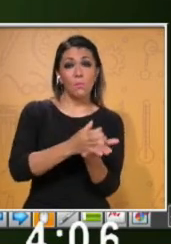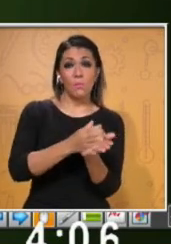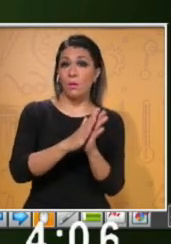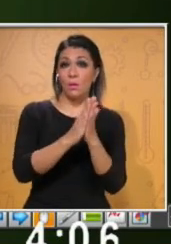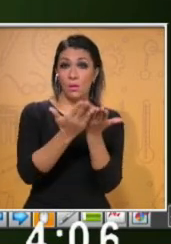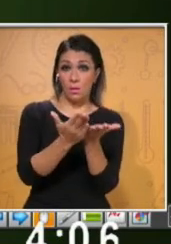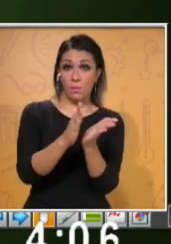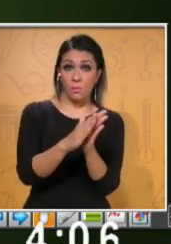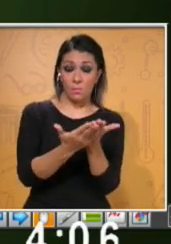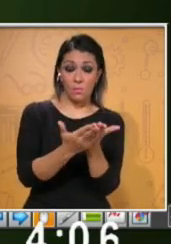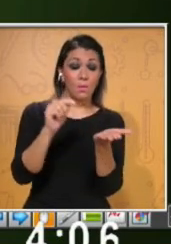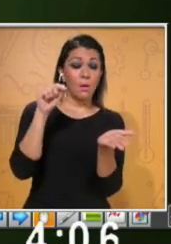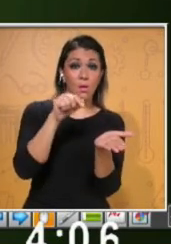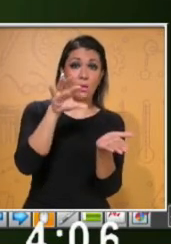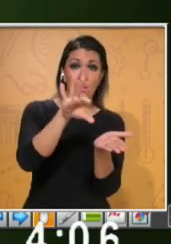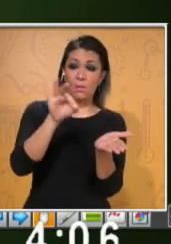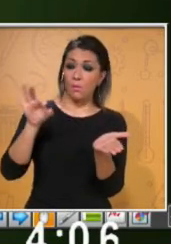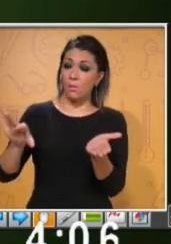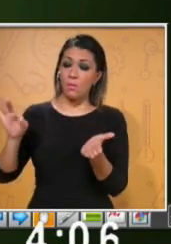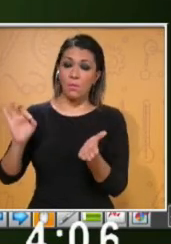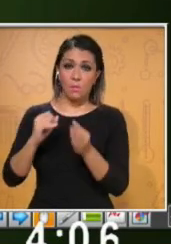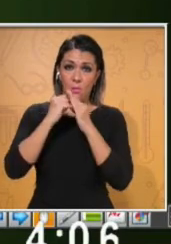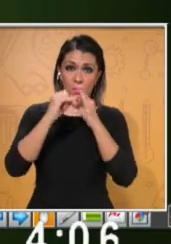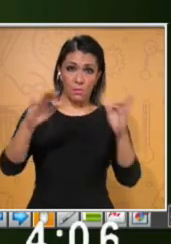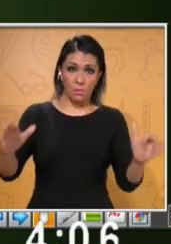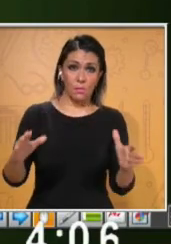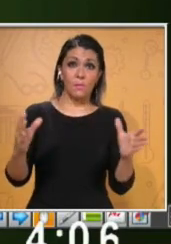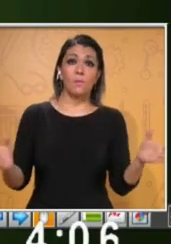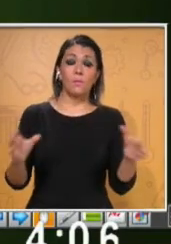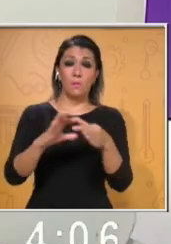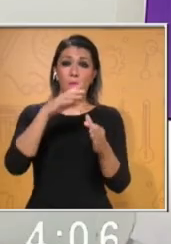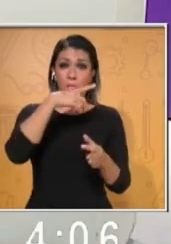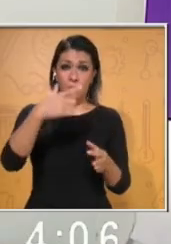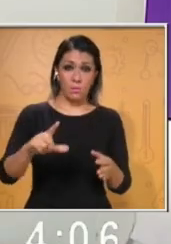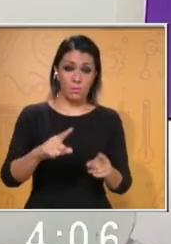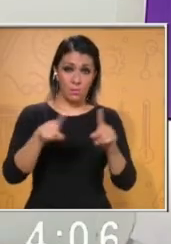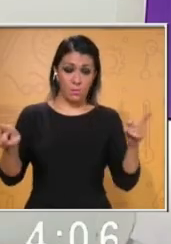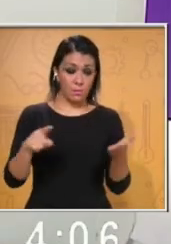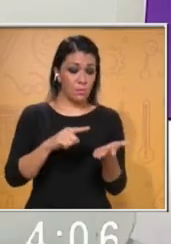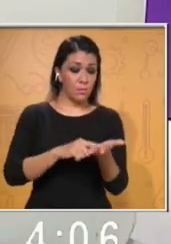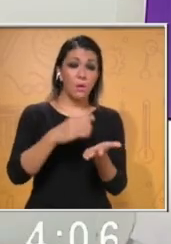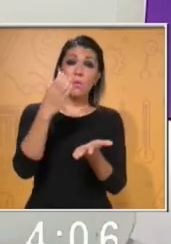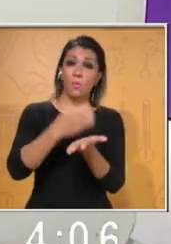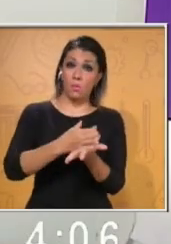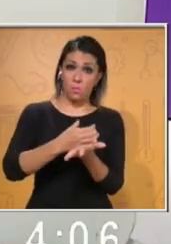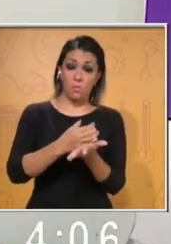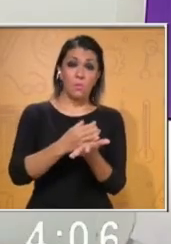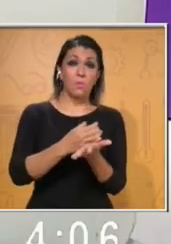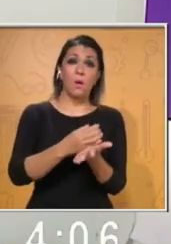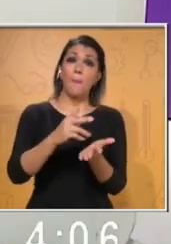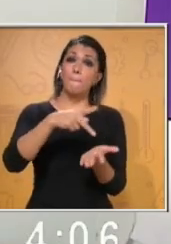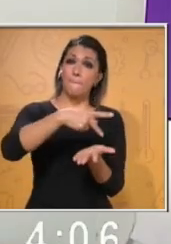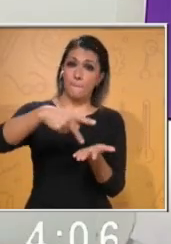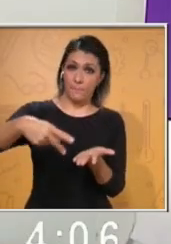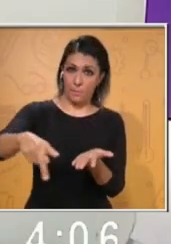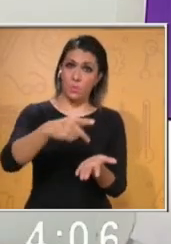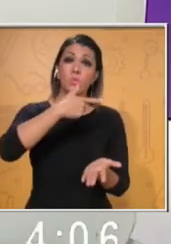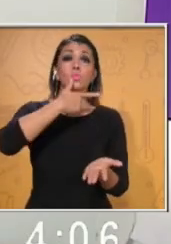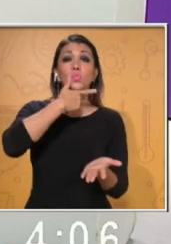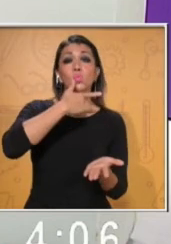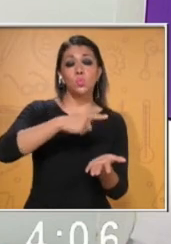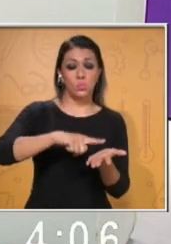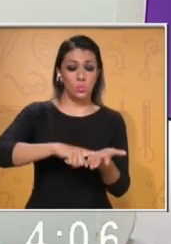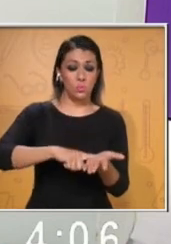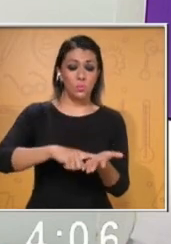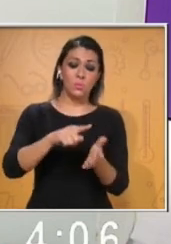donde vas a encontrar artículos o información relacionada con la diversidad lingüística. La libreta, tu pluma, tu lápiz,